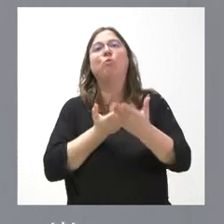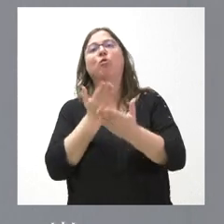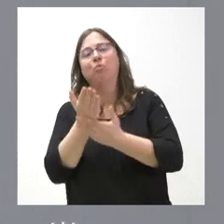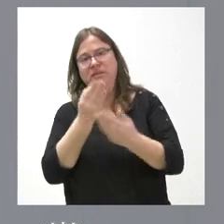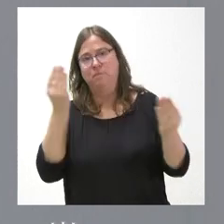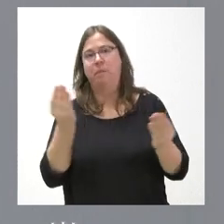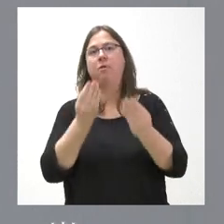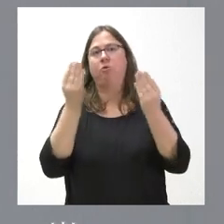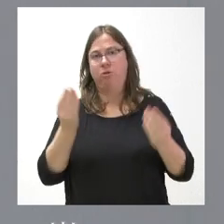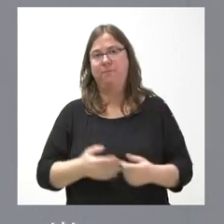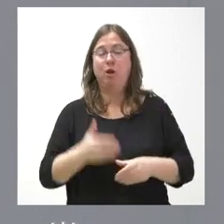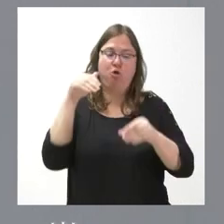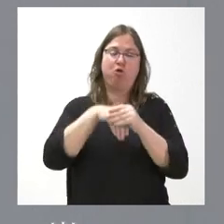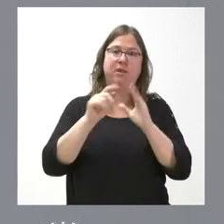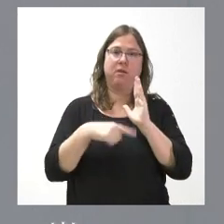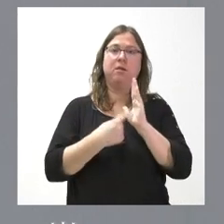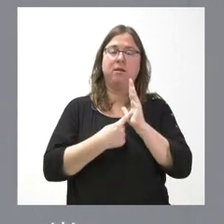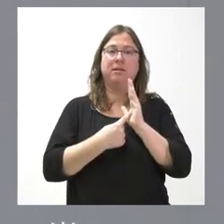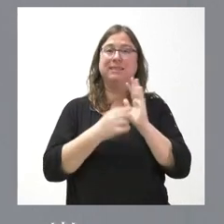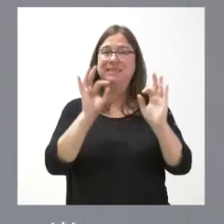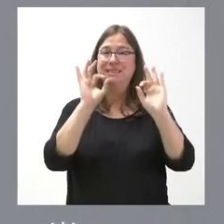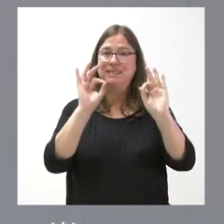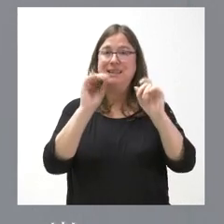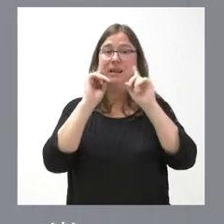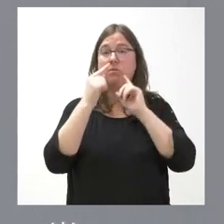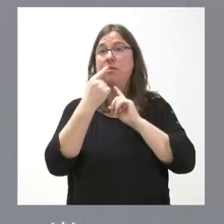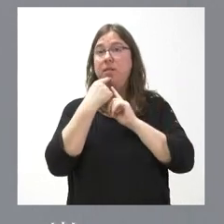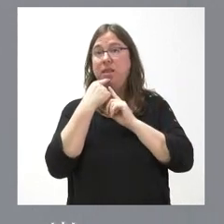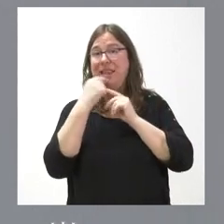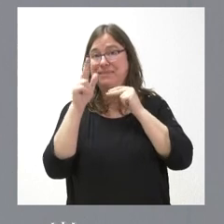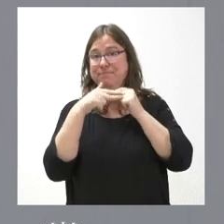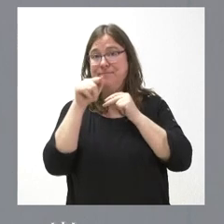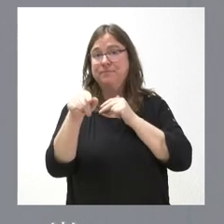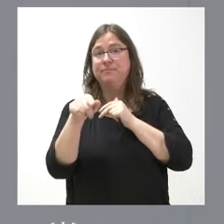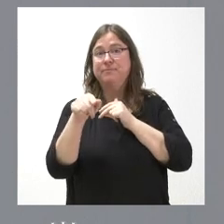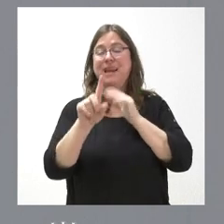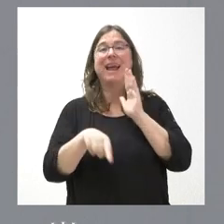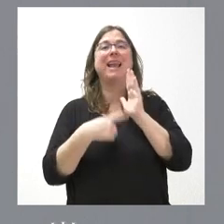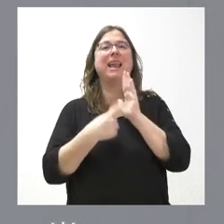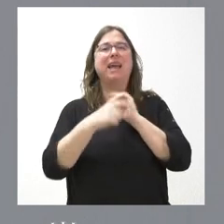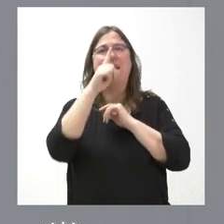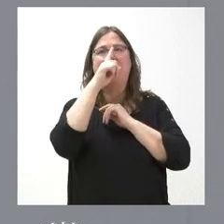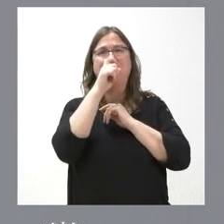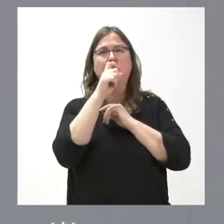en torno al contenido de esas leyes. Muy particularmente, la que usted hace referencia, la ley del año